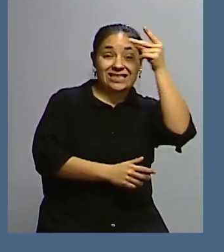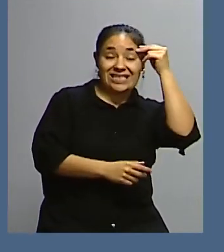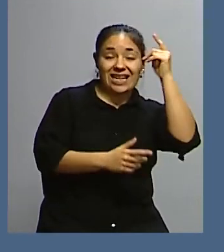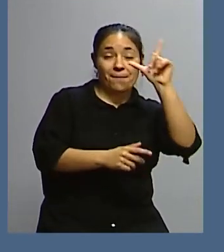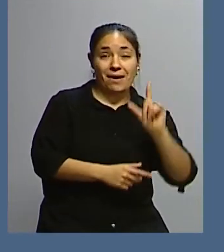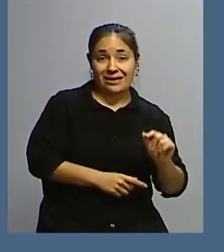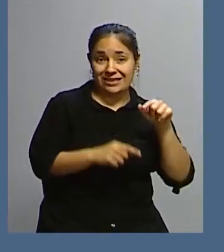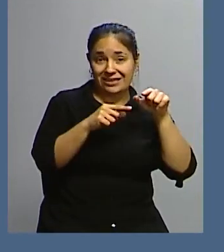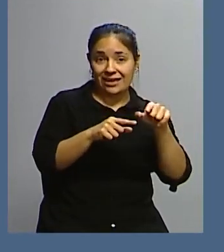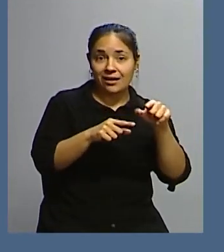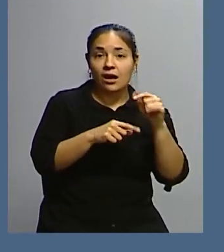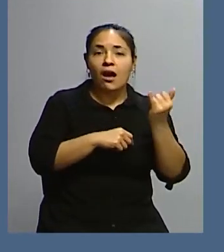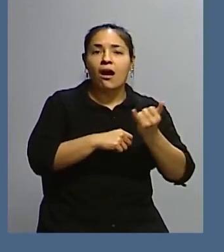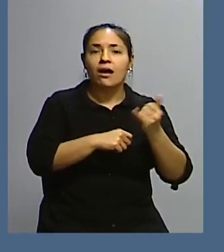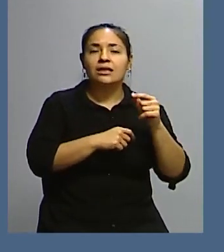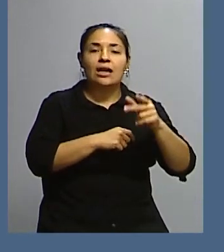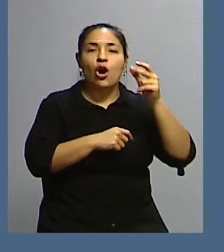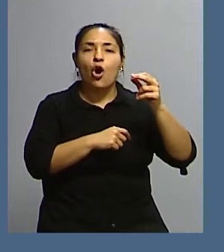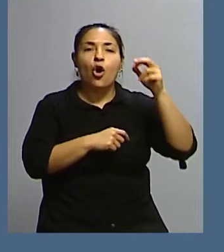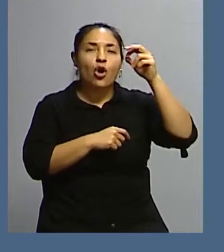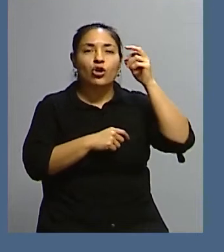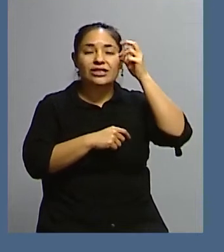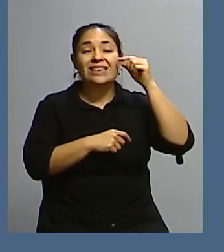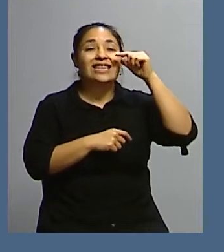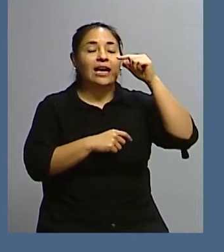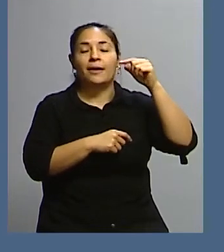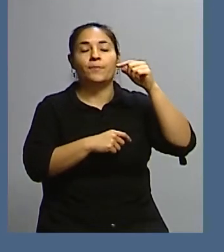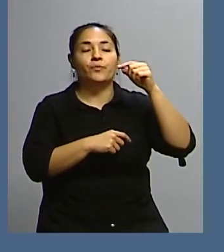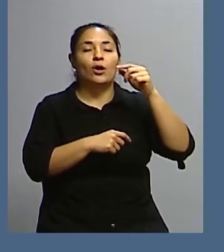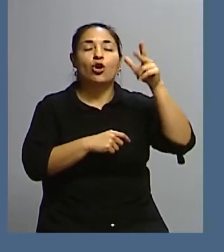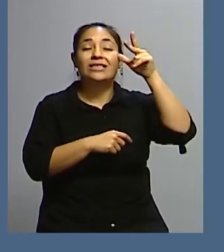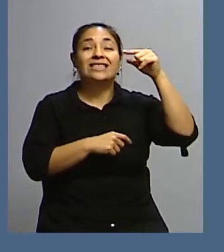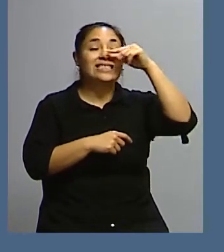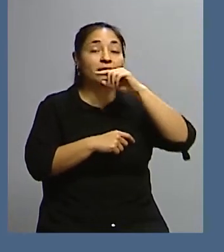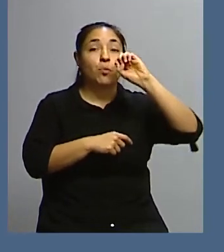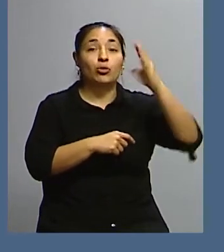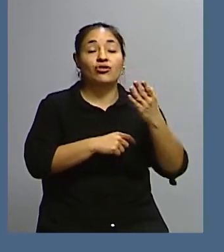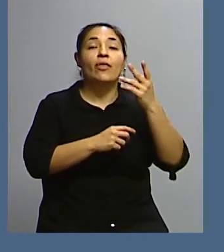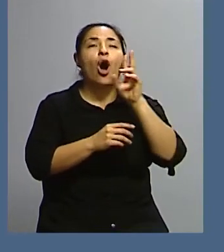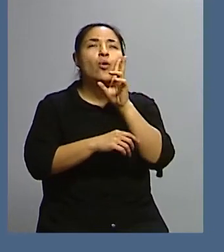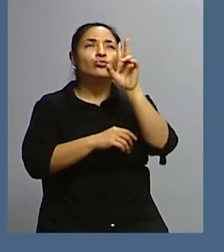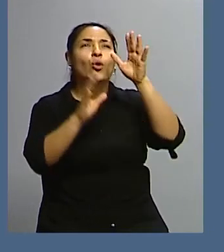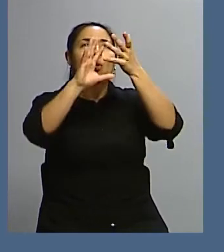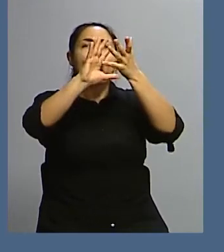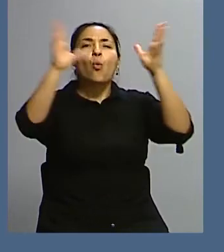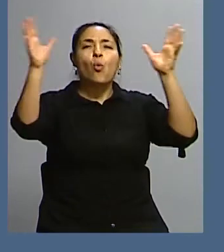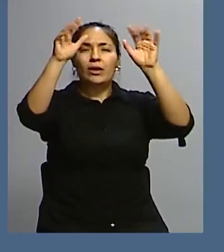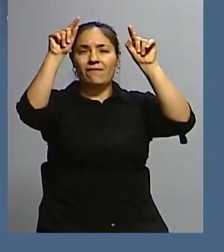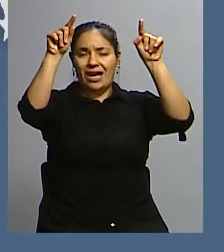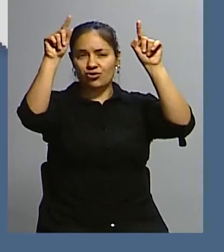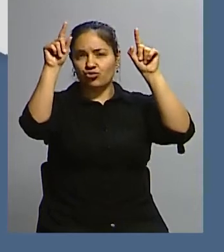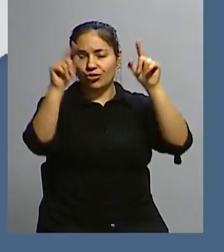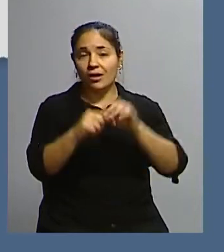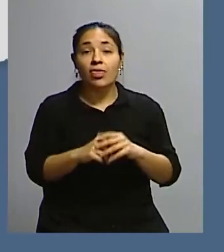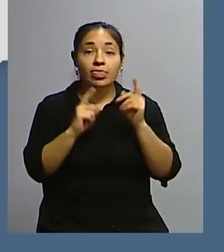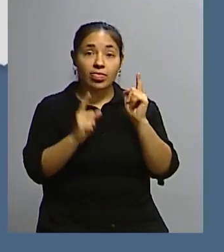además donde se genera el 87% de la observación del universo. Además de observar el universo, tenemos que observar